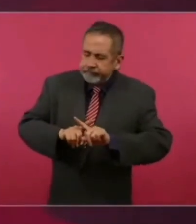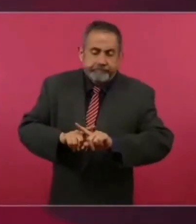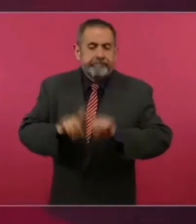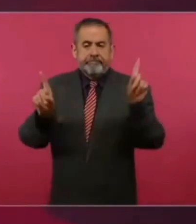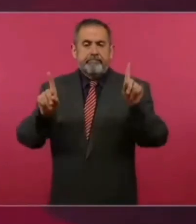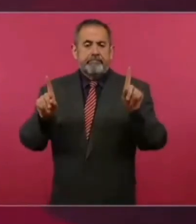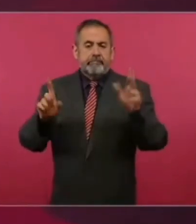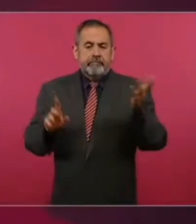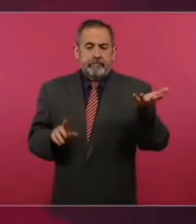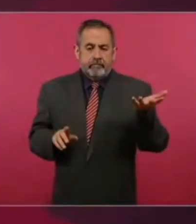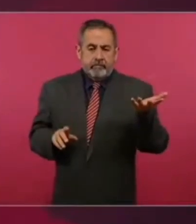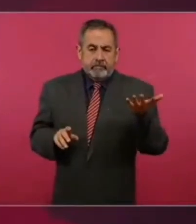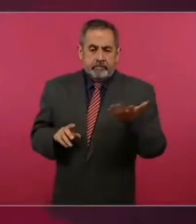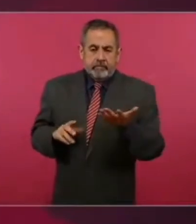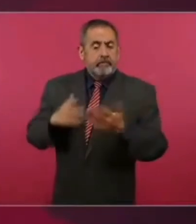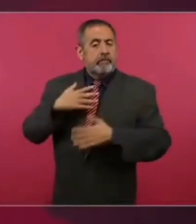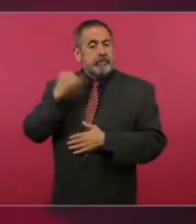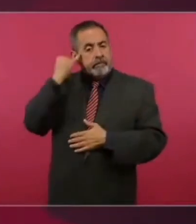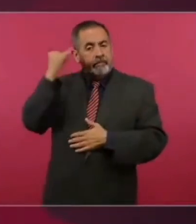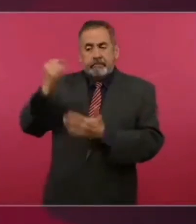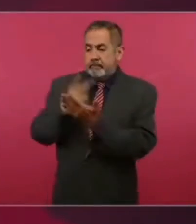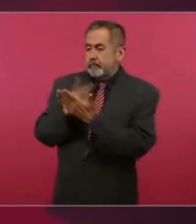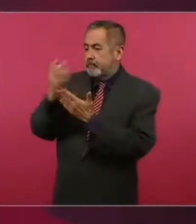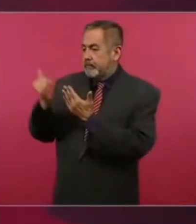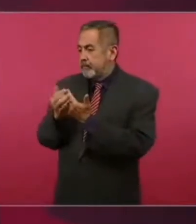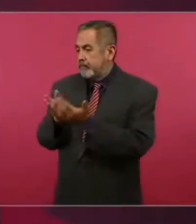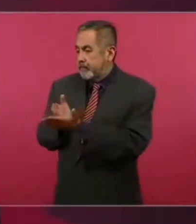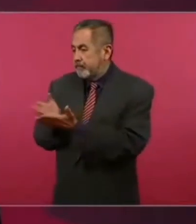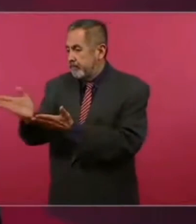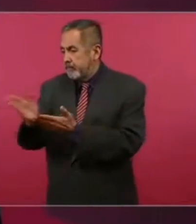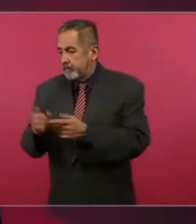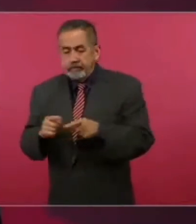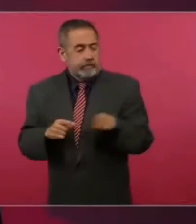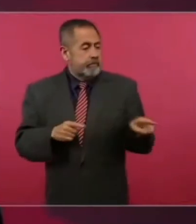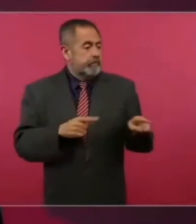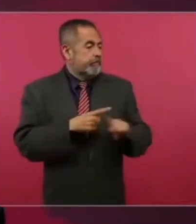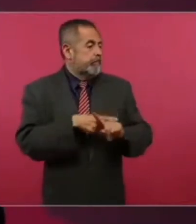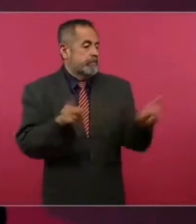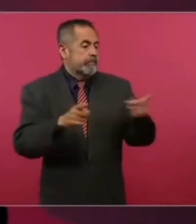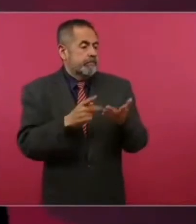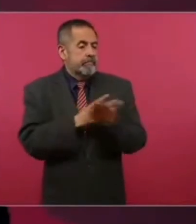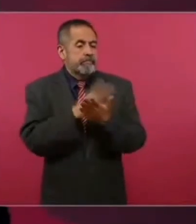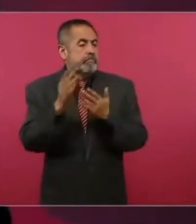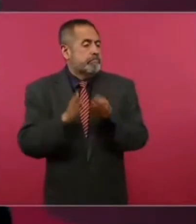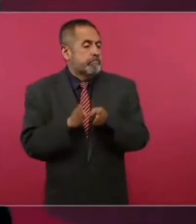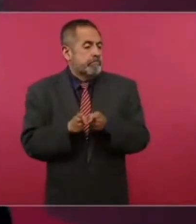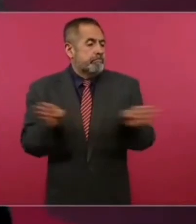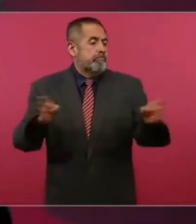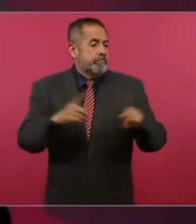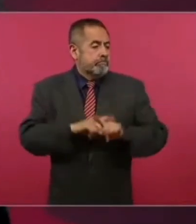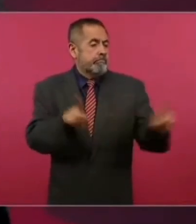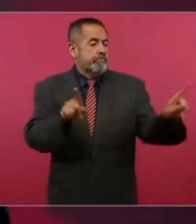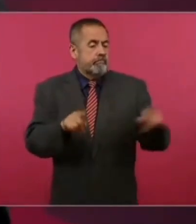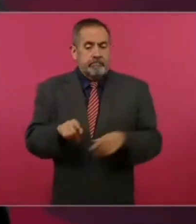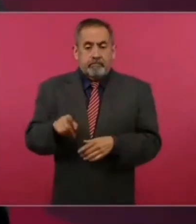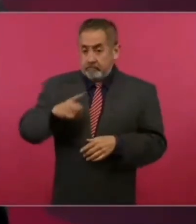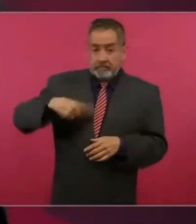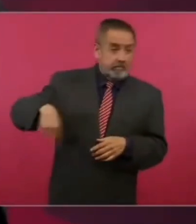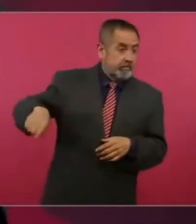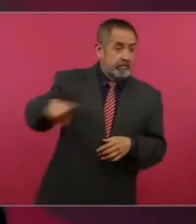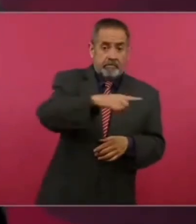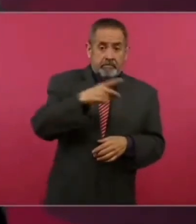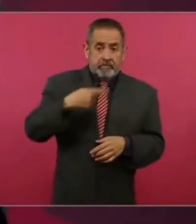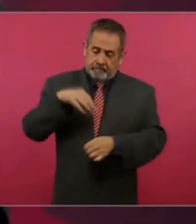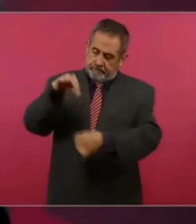Porque son proyectos distintos y contrapuestos. Y la gente votó por el cambio